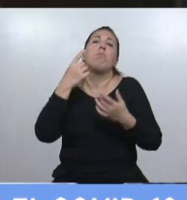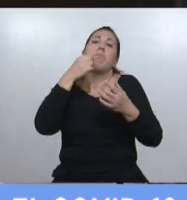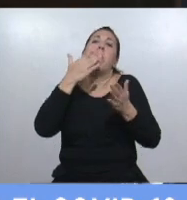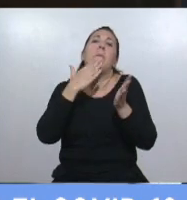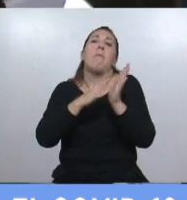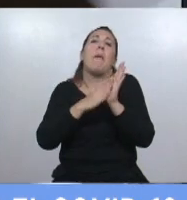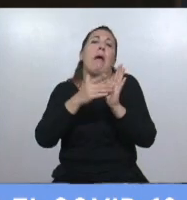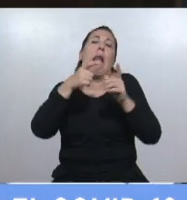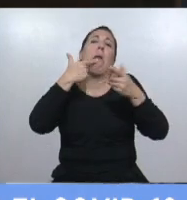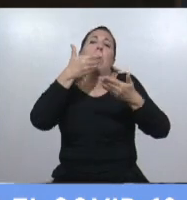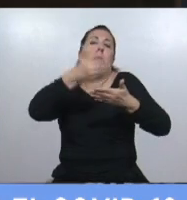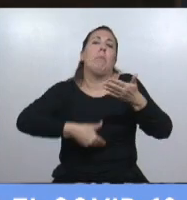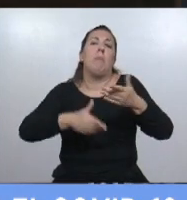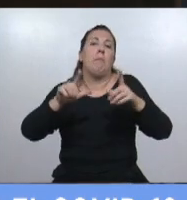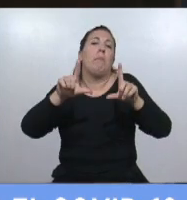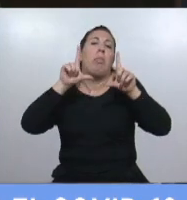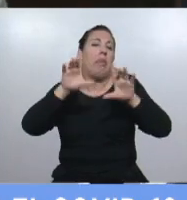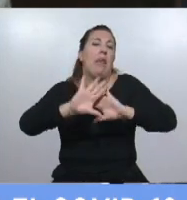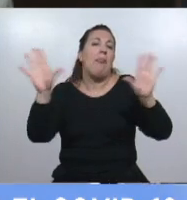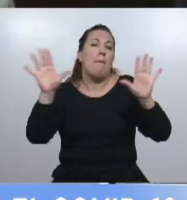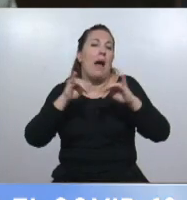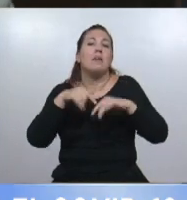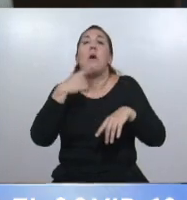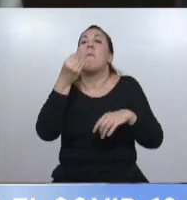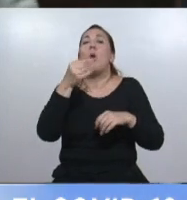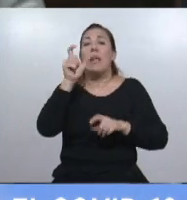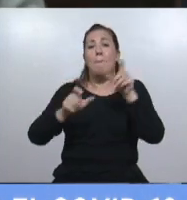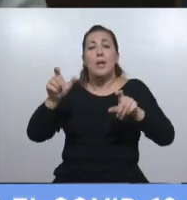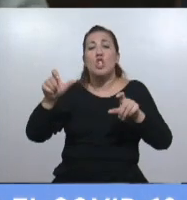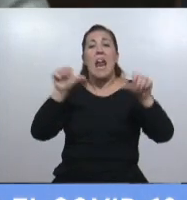Que era un panfleto. Porque los investigadores y los científicos de nuestro país,